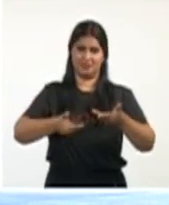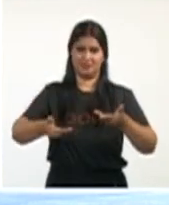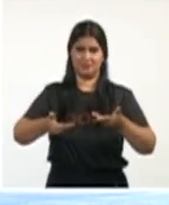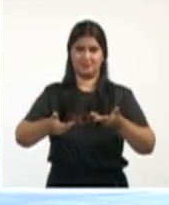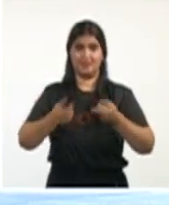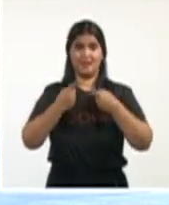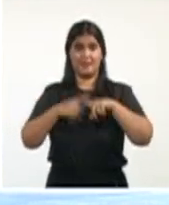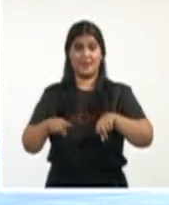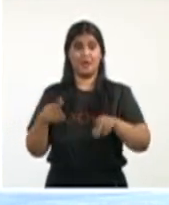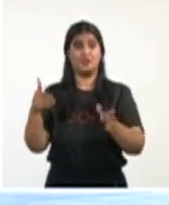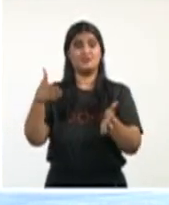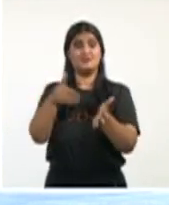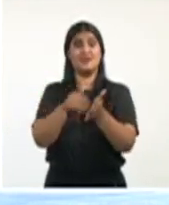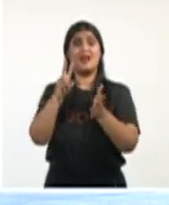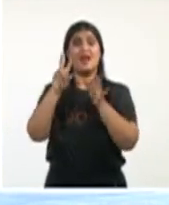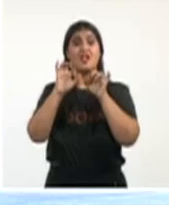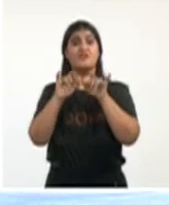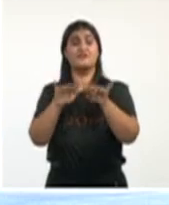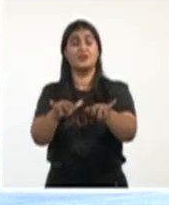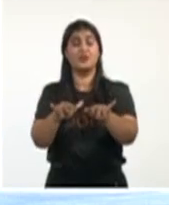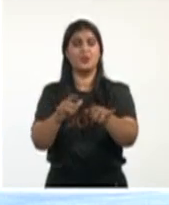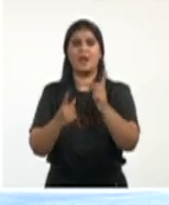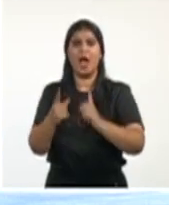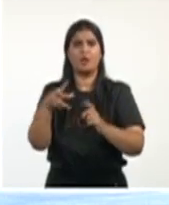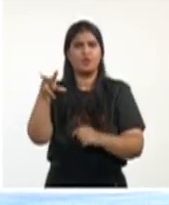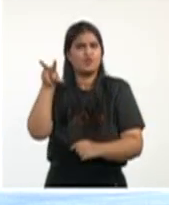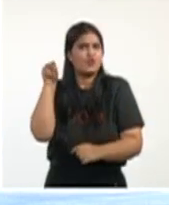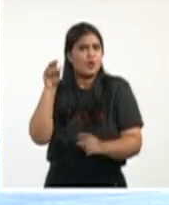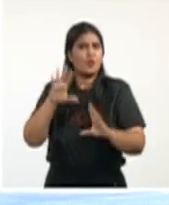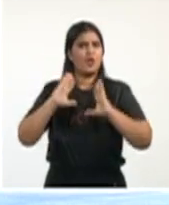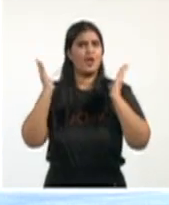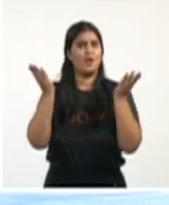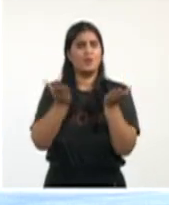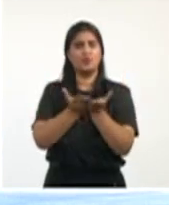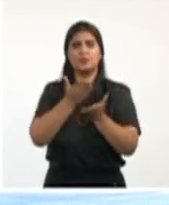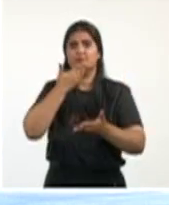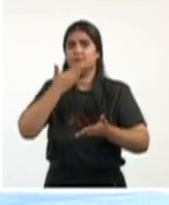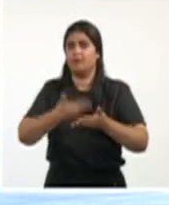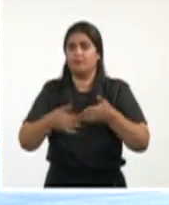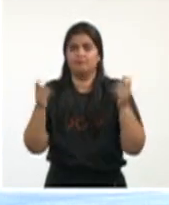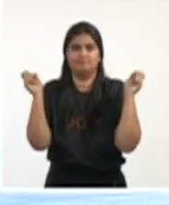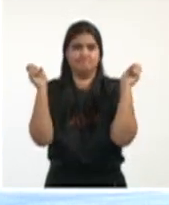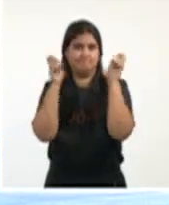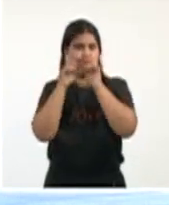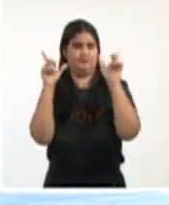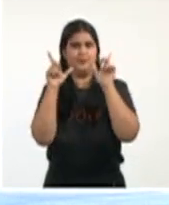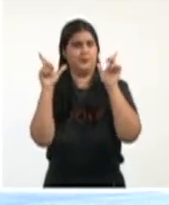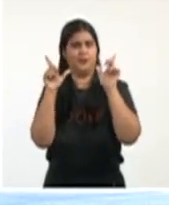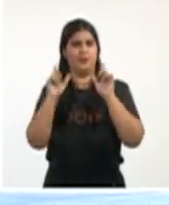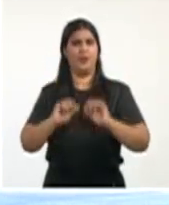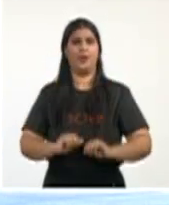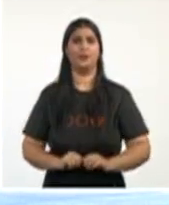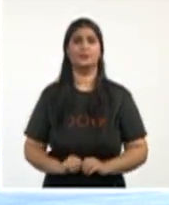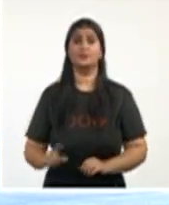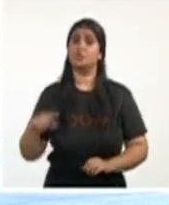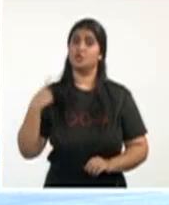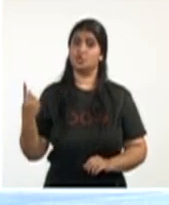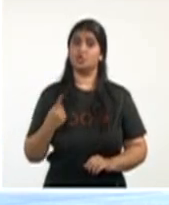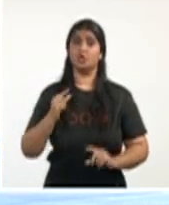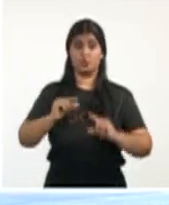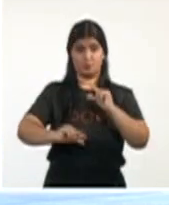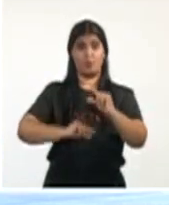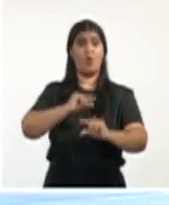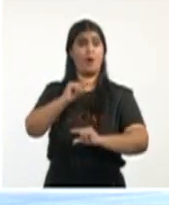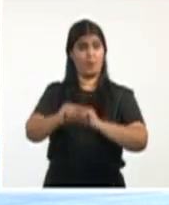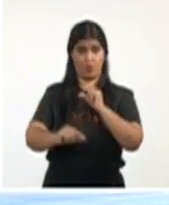más fácil en la medida que nos hemos sido capaces de organizar y reaccionar. Yo creo que a